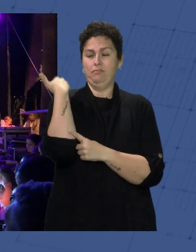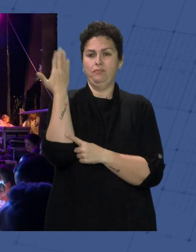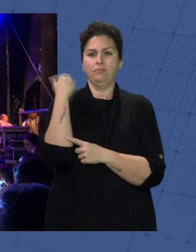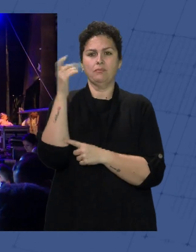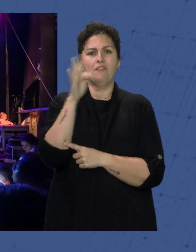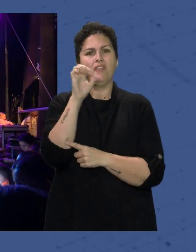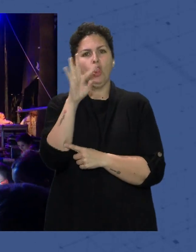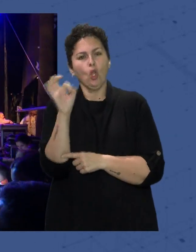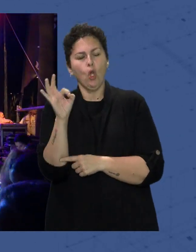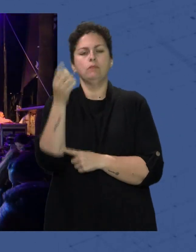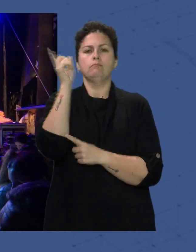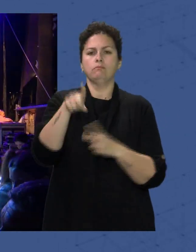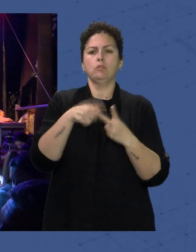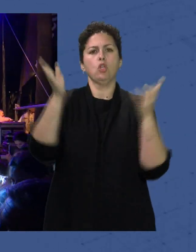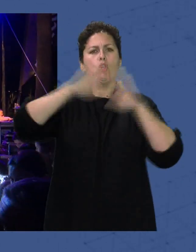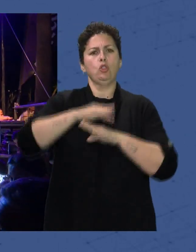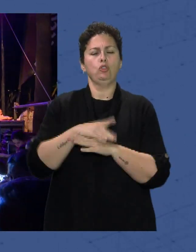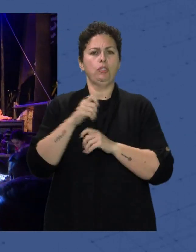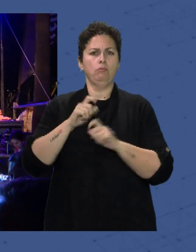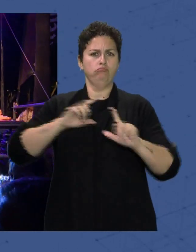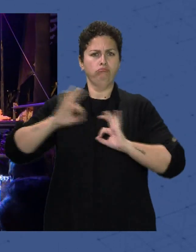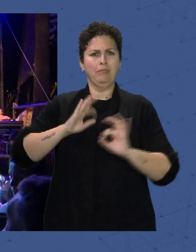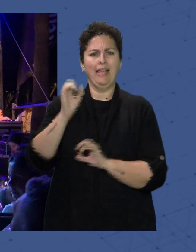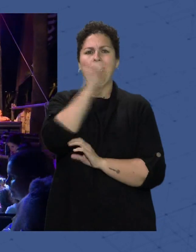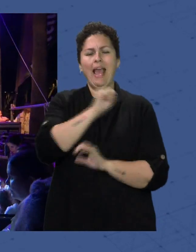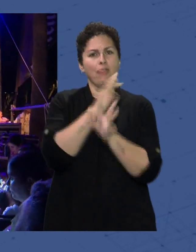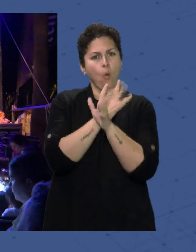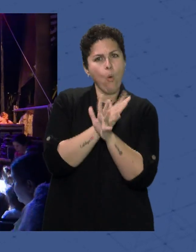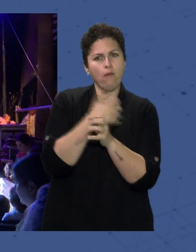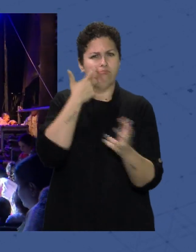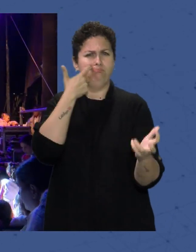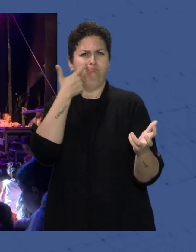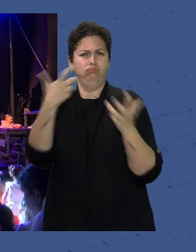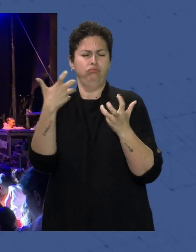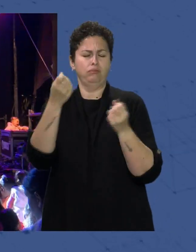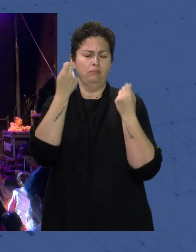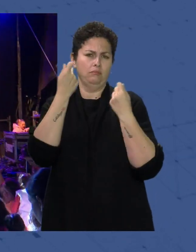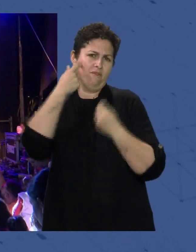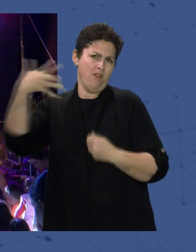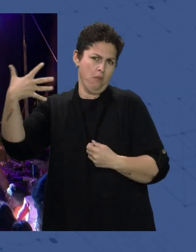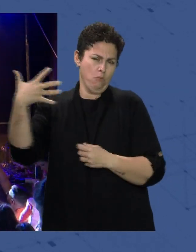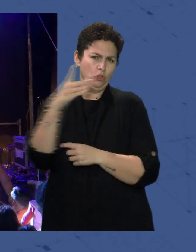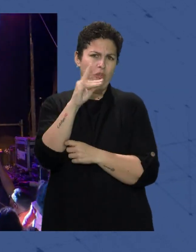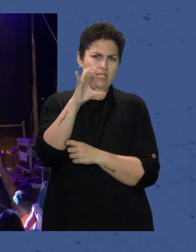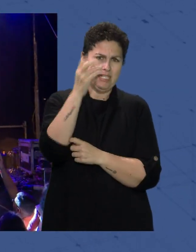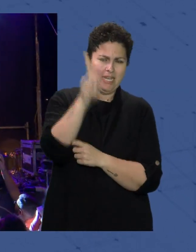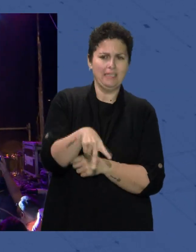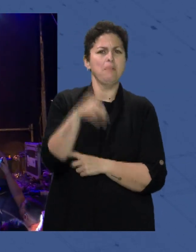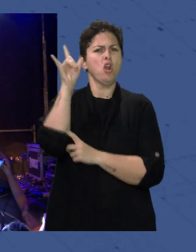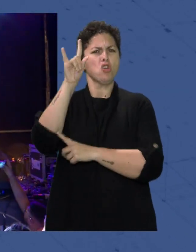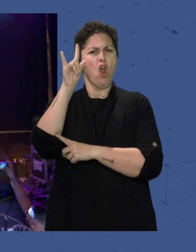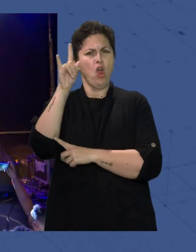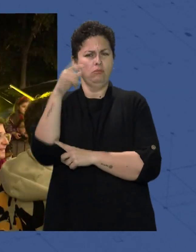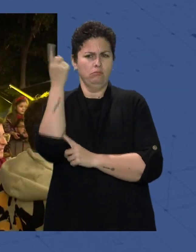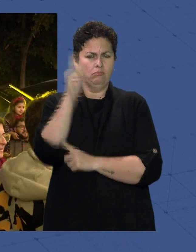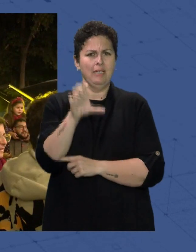Paldis por la noche fue el show infantil, cantajuegos, con los más conocidos personajes de Disney mientras que los amantes del rock disfrutaron con el tributo a